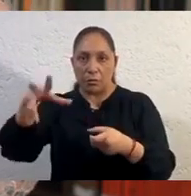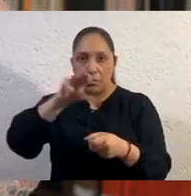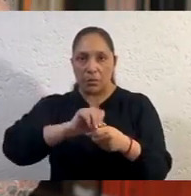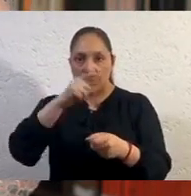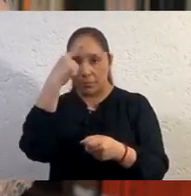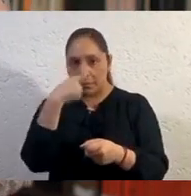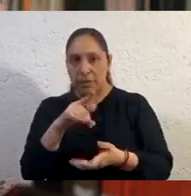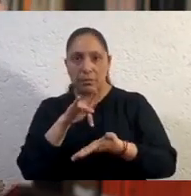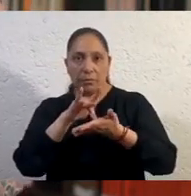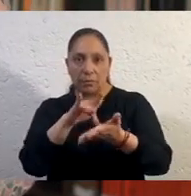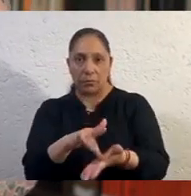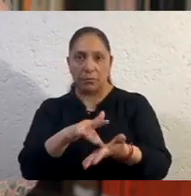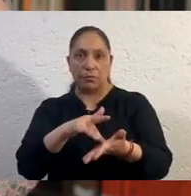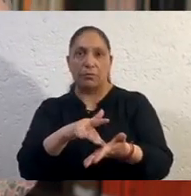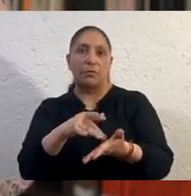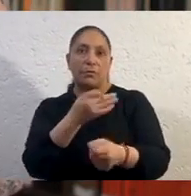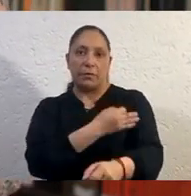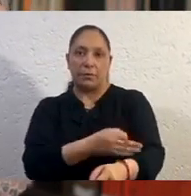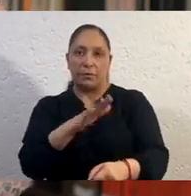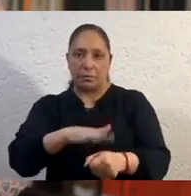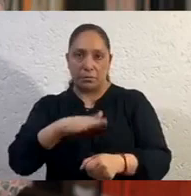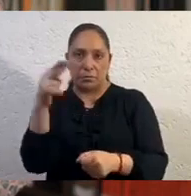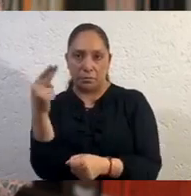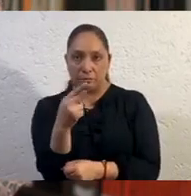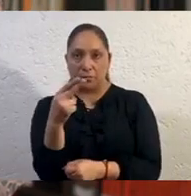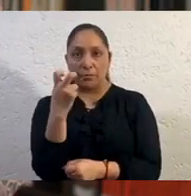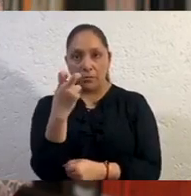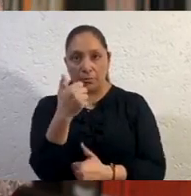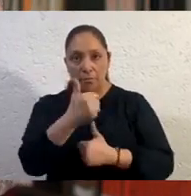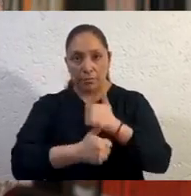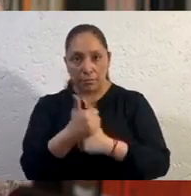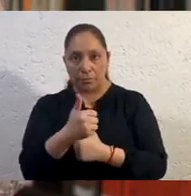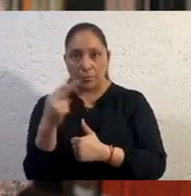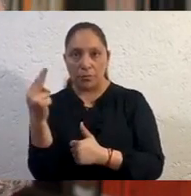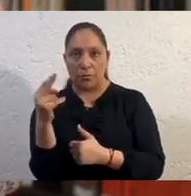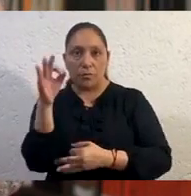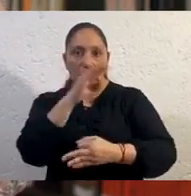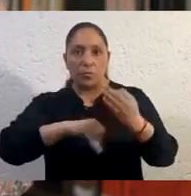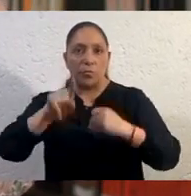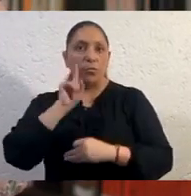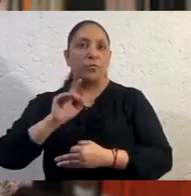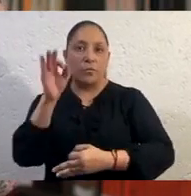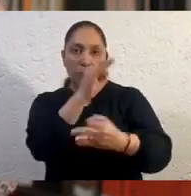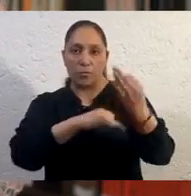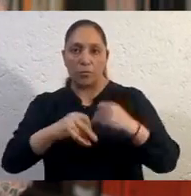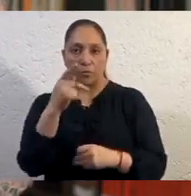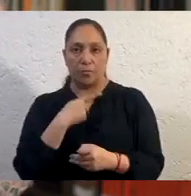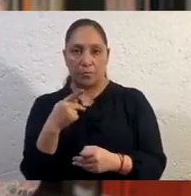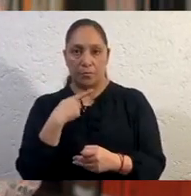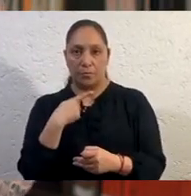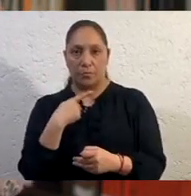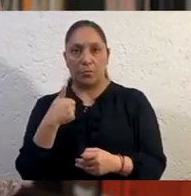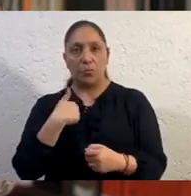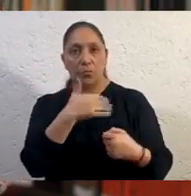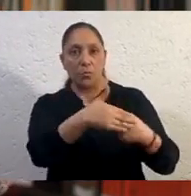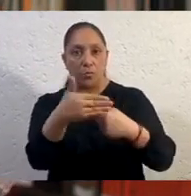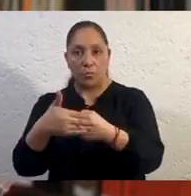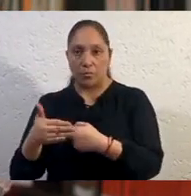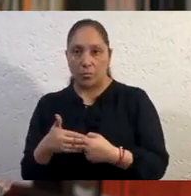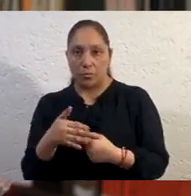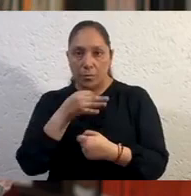Este reto requiere de todas y de todos. Les convoco a enfrentemos de forma solidaria, con toda